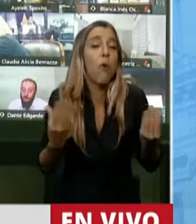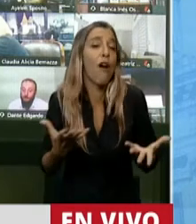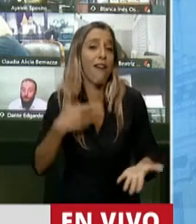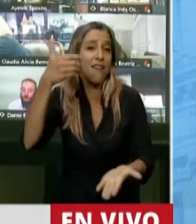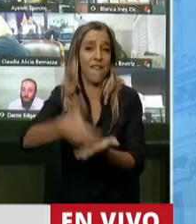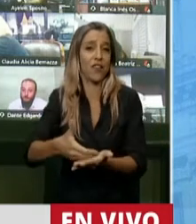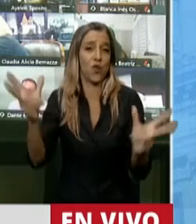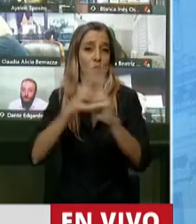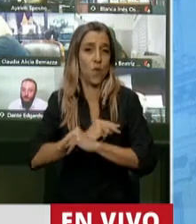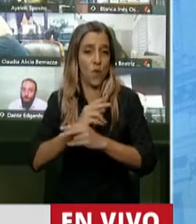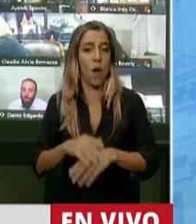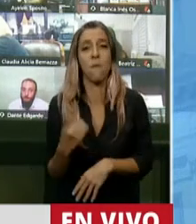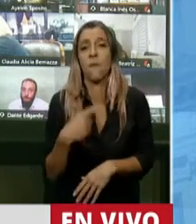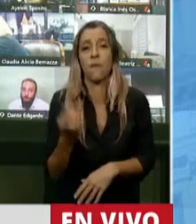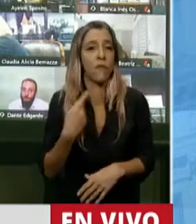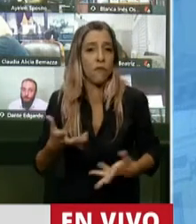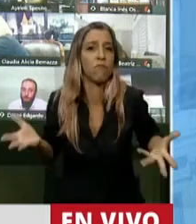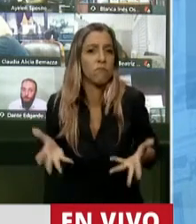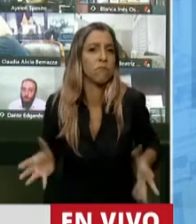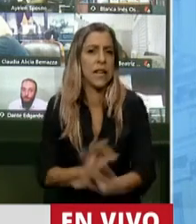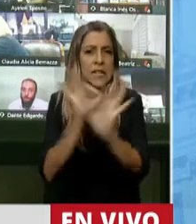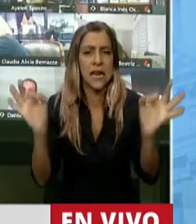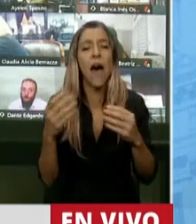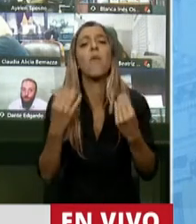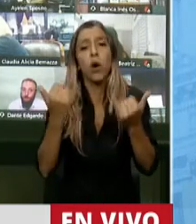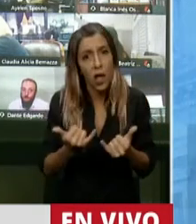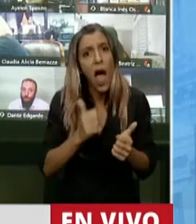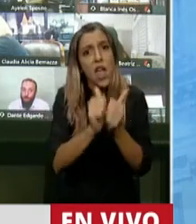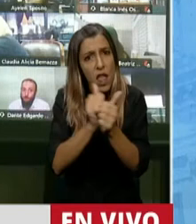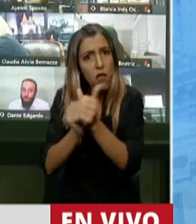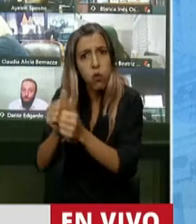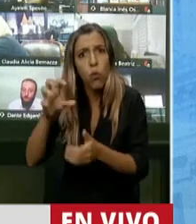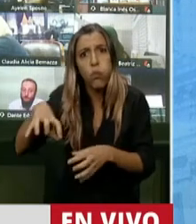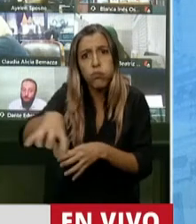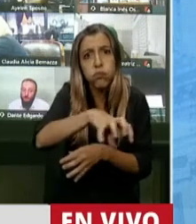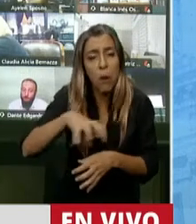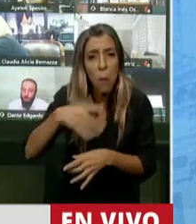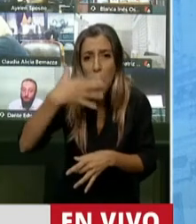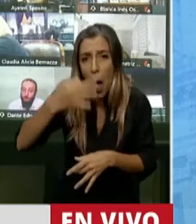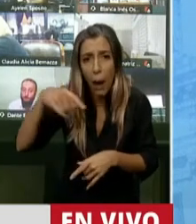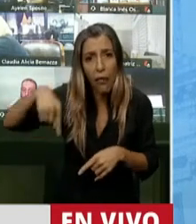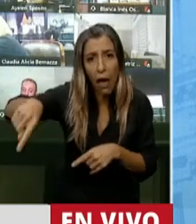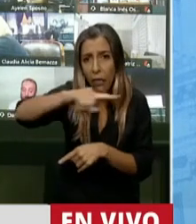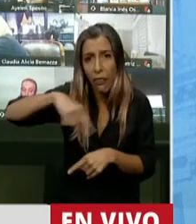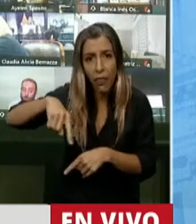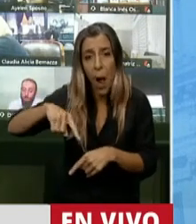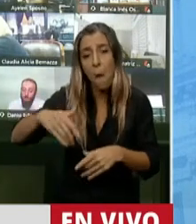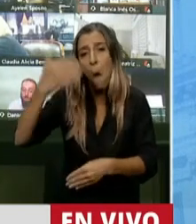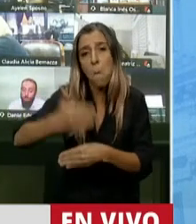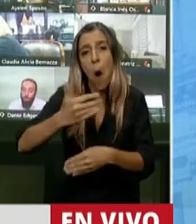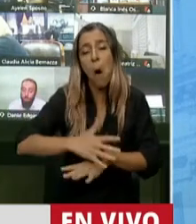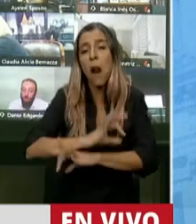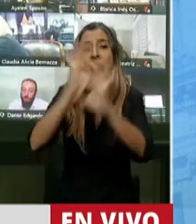inversión, porque tenemos un parque industrial en la ciudad capital que no tiene ninguna chimenea, y sabe por qué no tiene ninguna